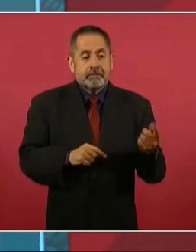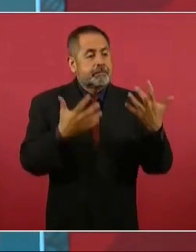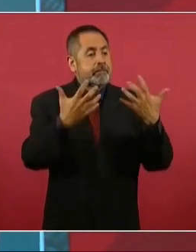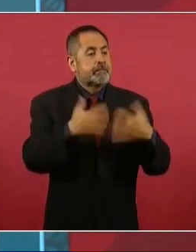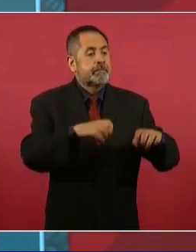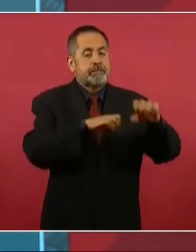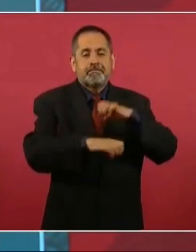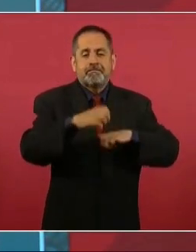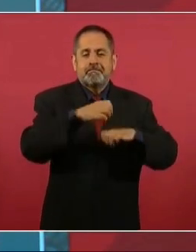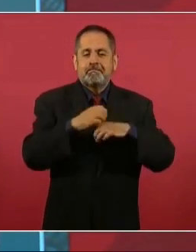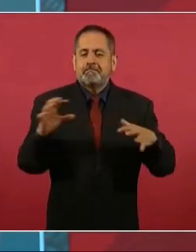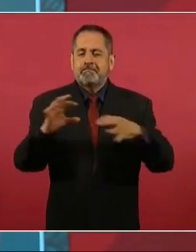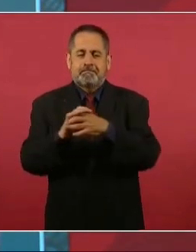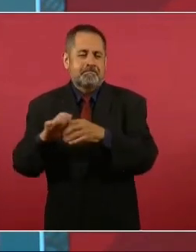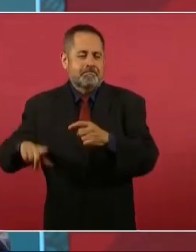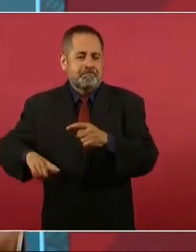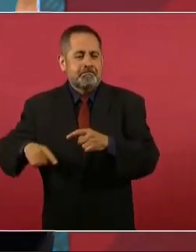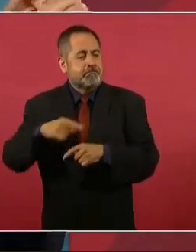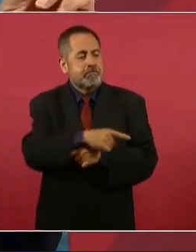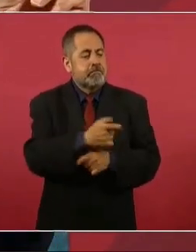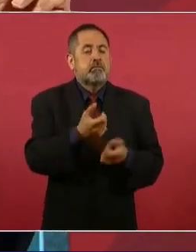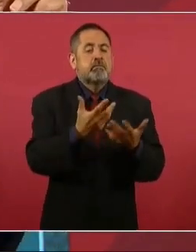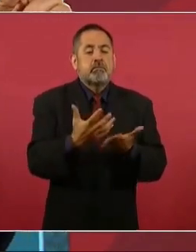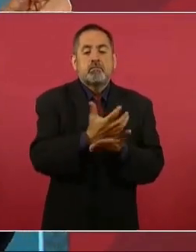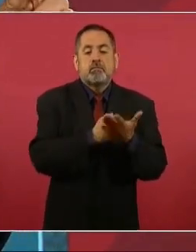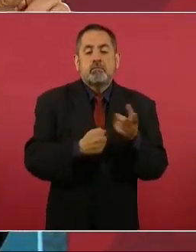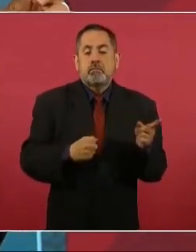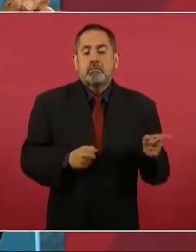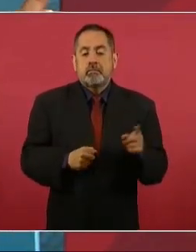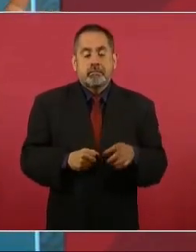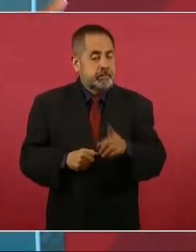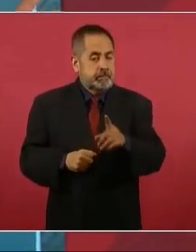paraestatales, los